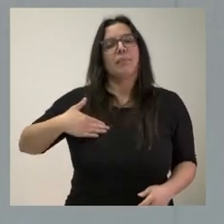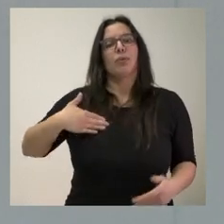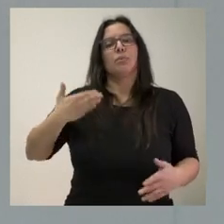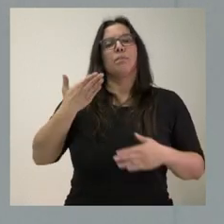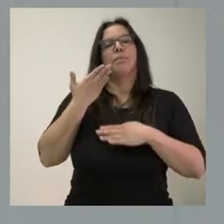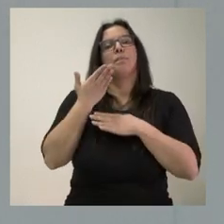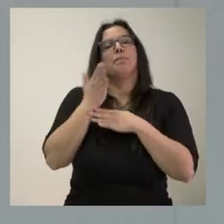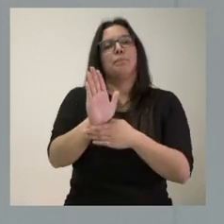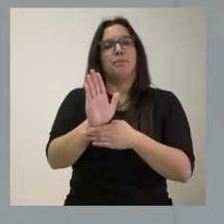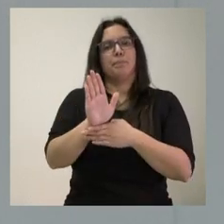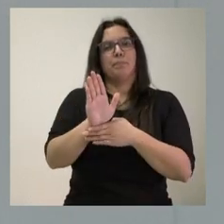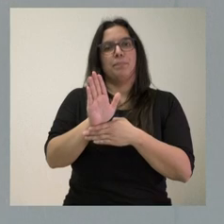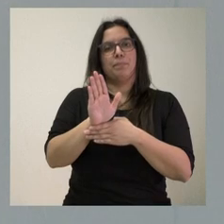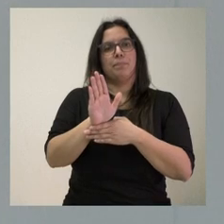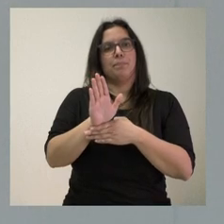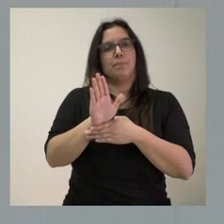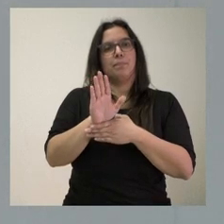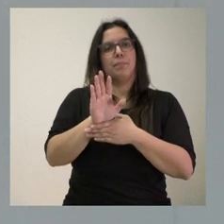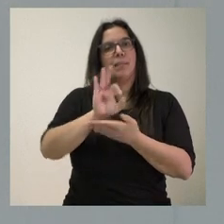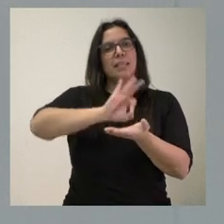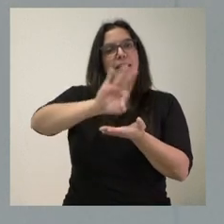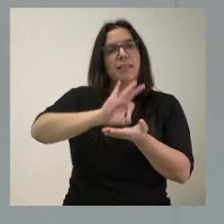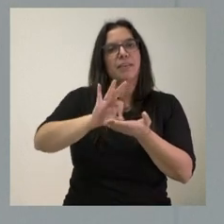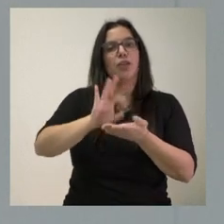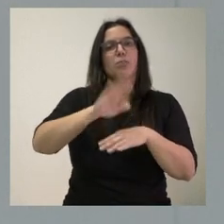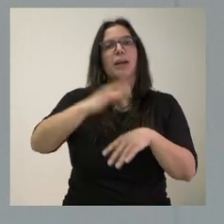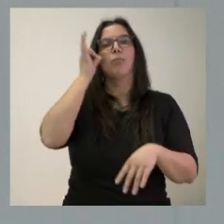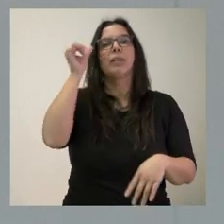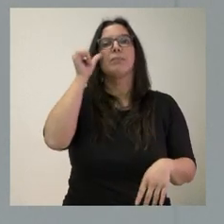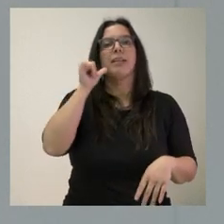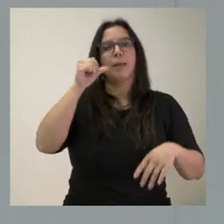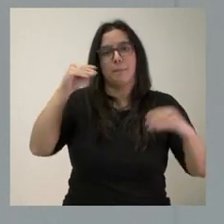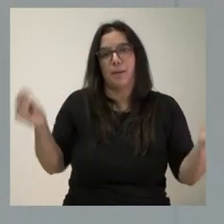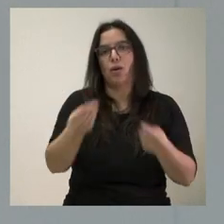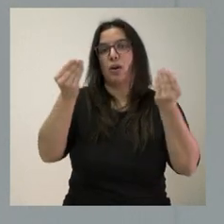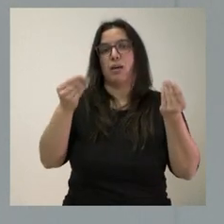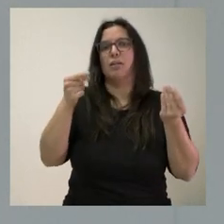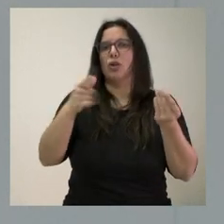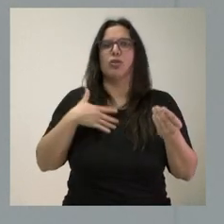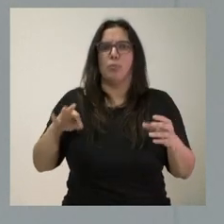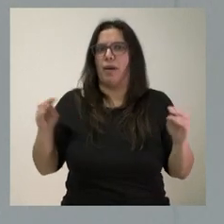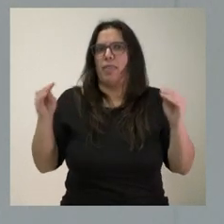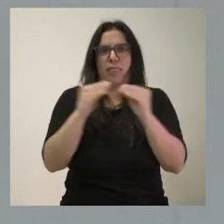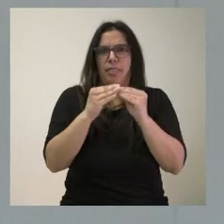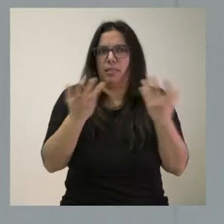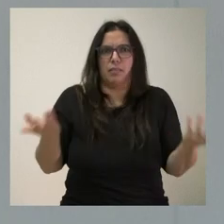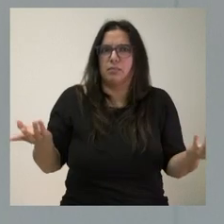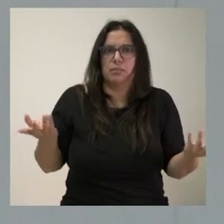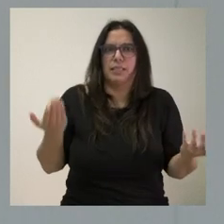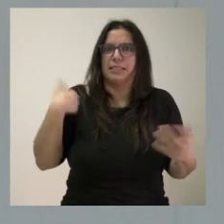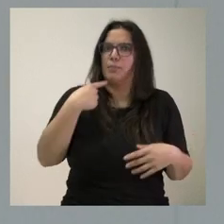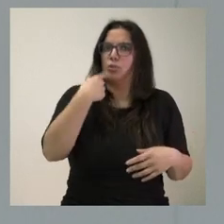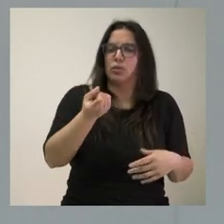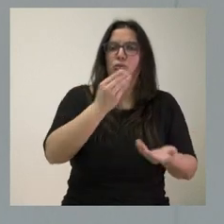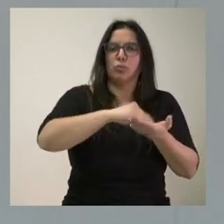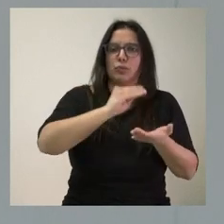mejora en las prestaciones hacia las mujeres embarazadas. Y esto es plenamente compatible con algo que ya hemos dicho y que el